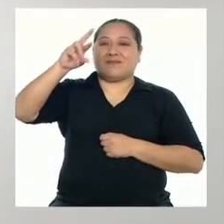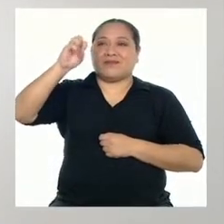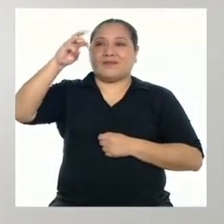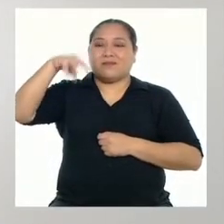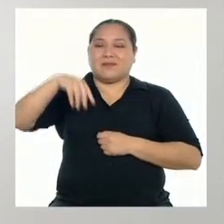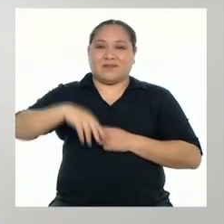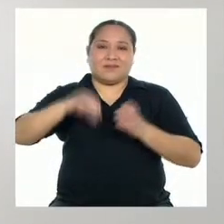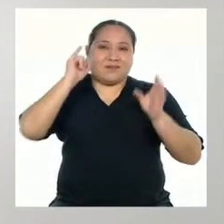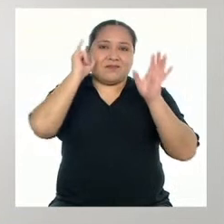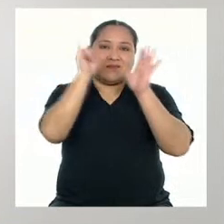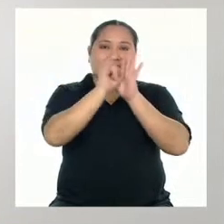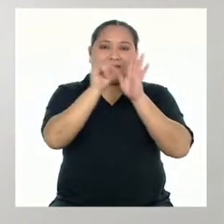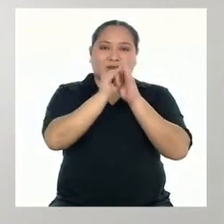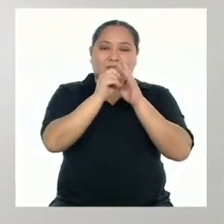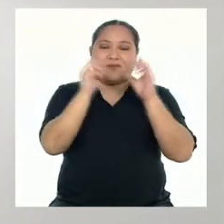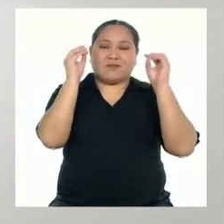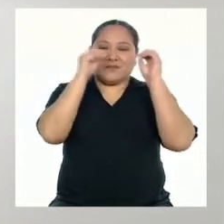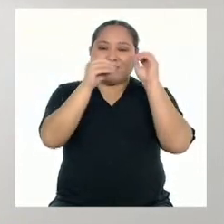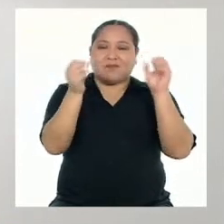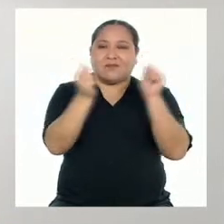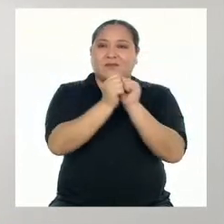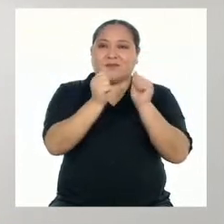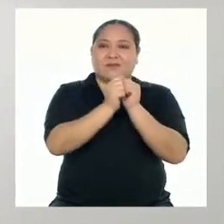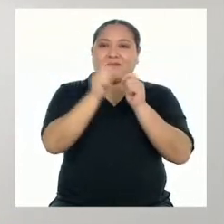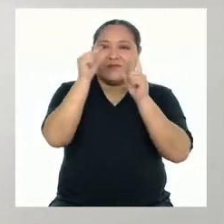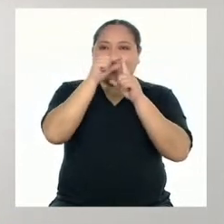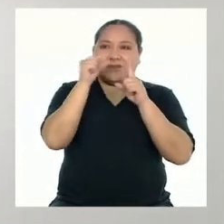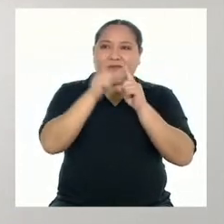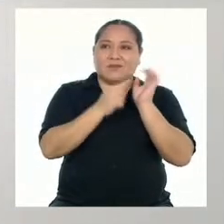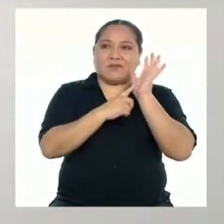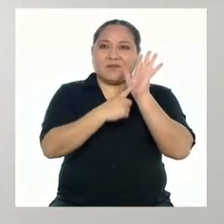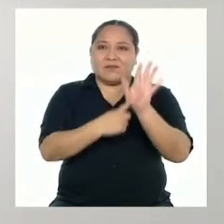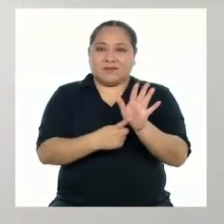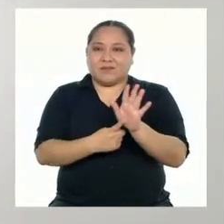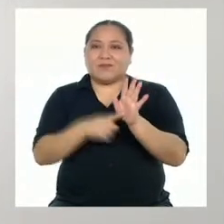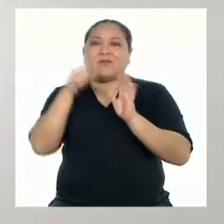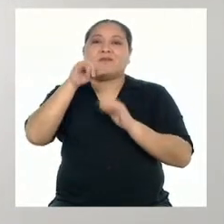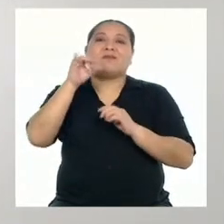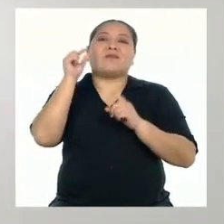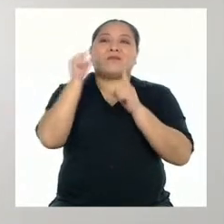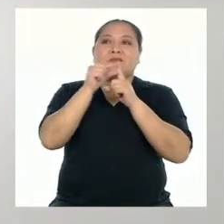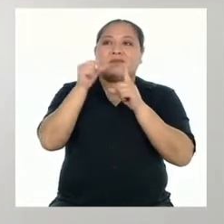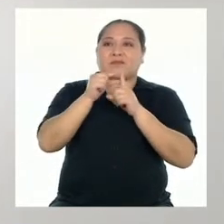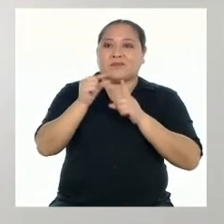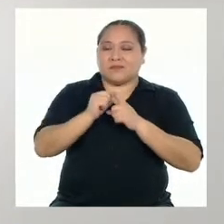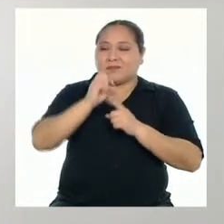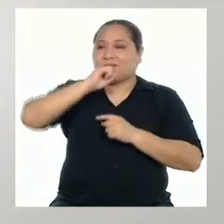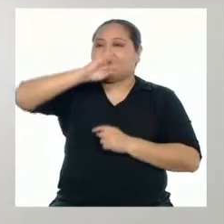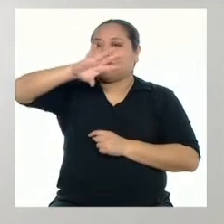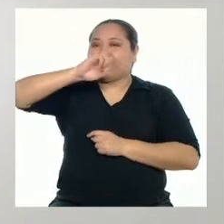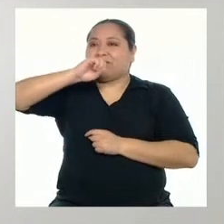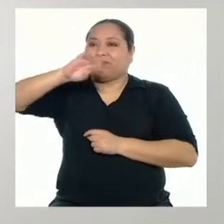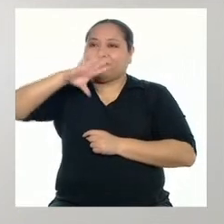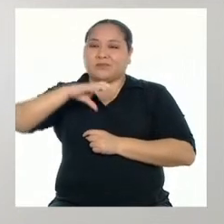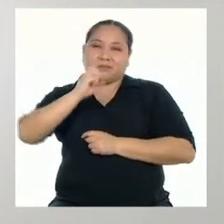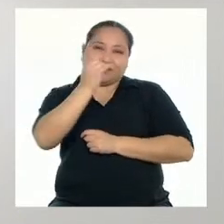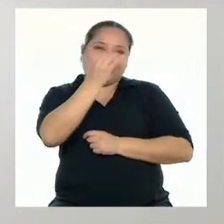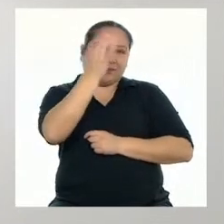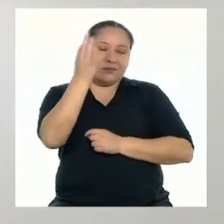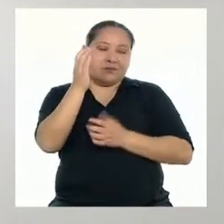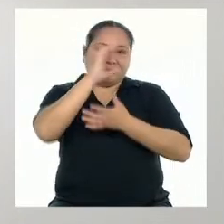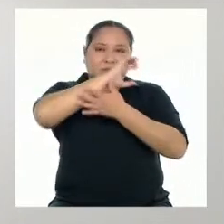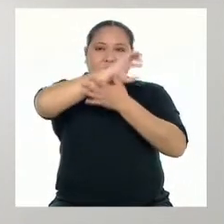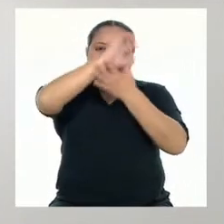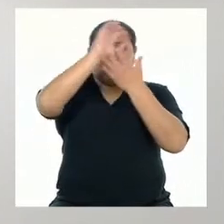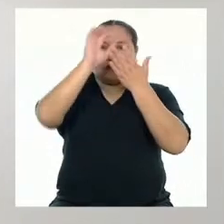imagen creada por las palabras expresa visualmente lo que la palabra o palabras dicen. Algunas de las